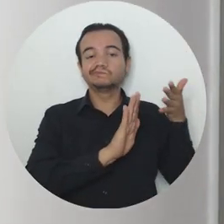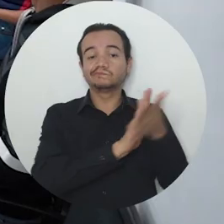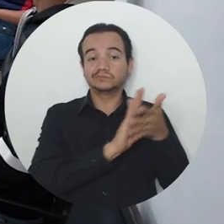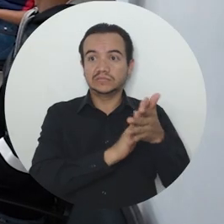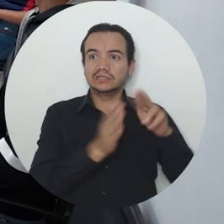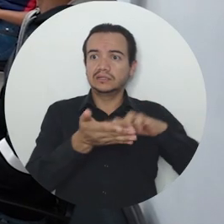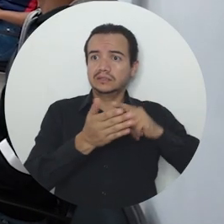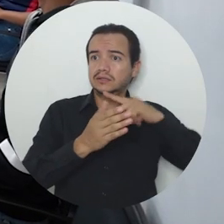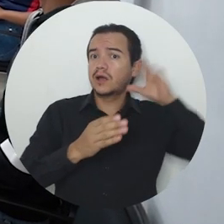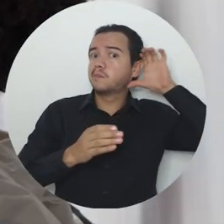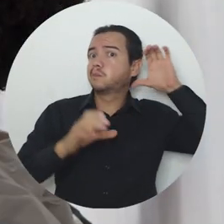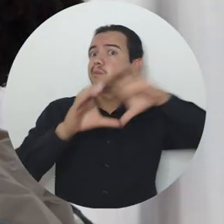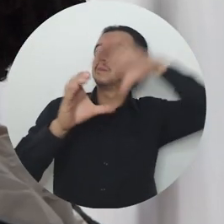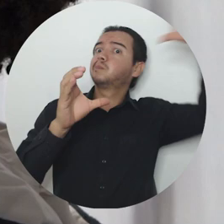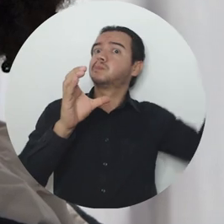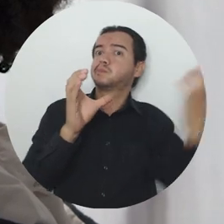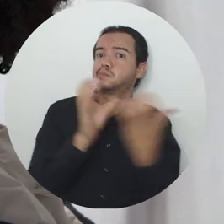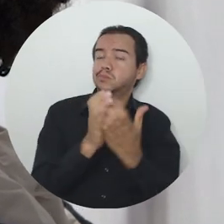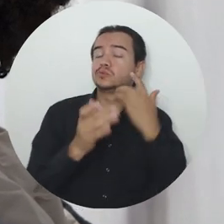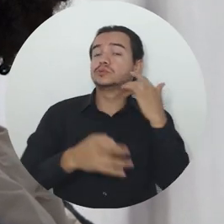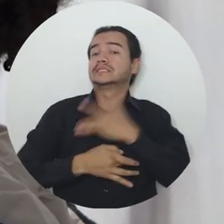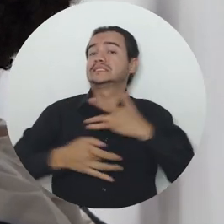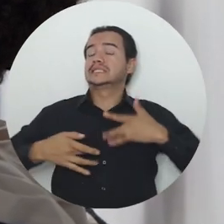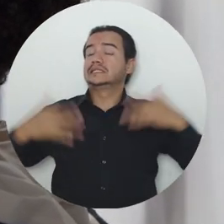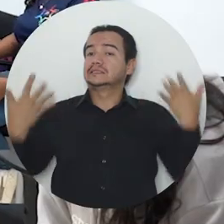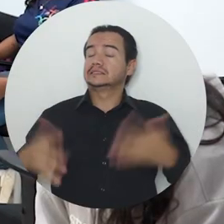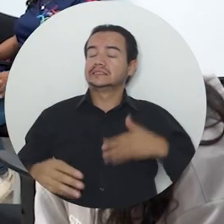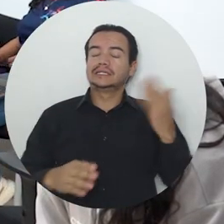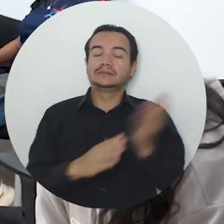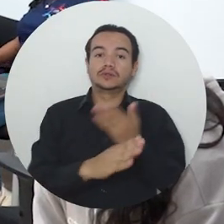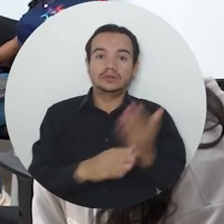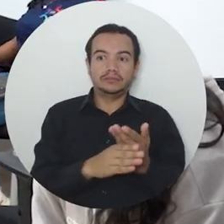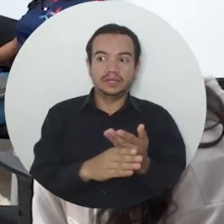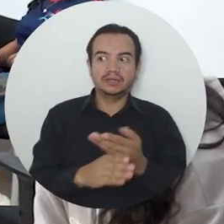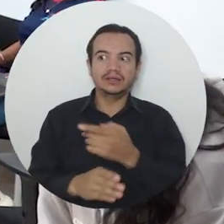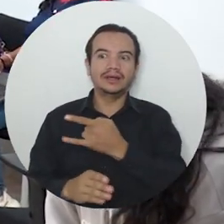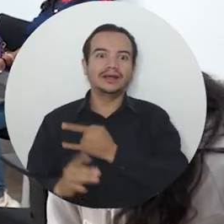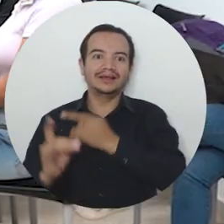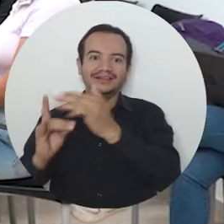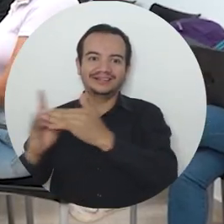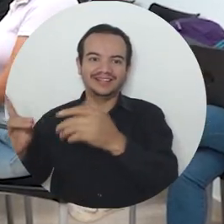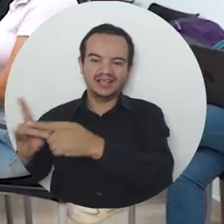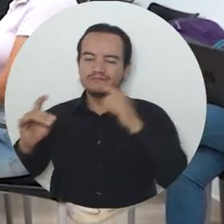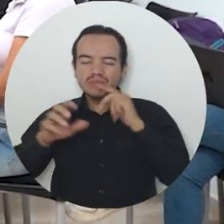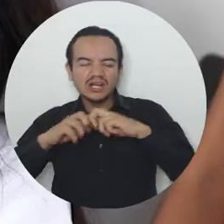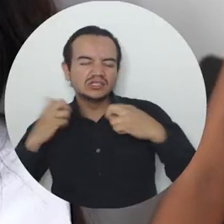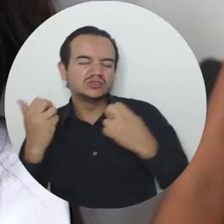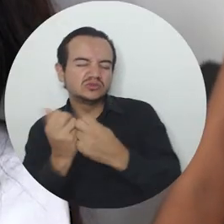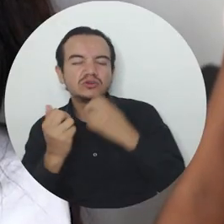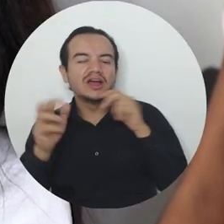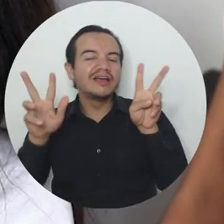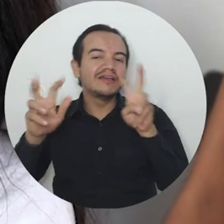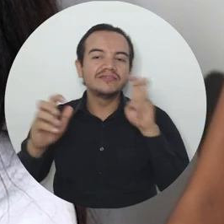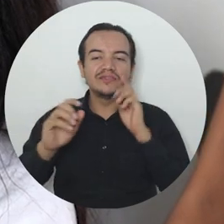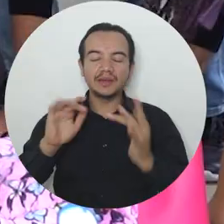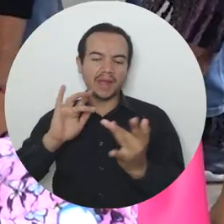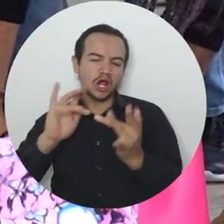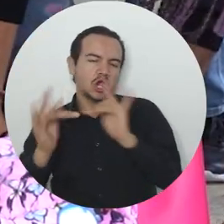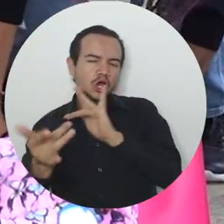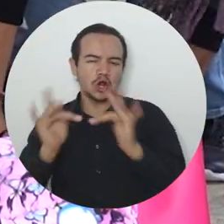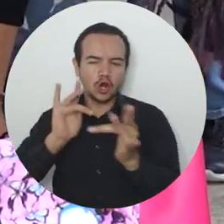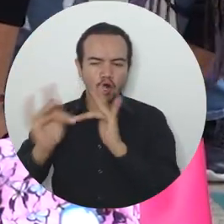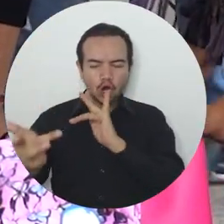confirma que estamos ante un problema de salud pública y por eso la Universidad del Magdalena pone en marcha la Mesa de Trabajo Construyendo